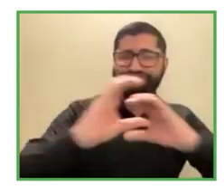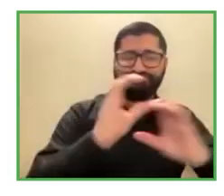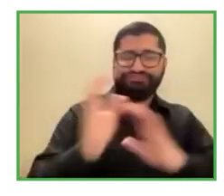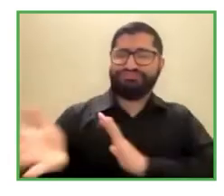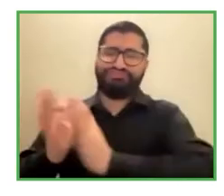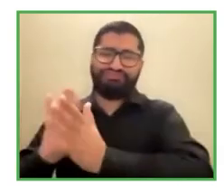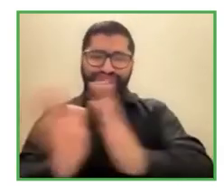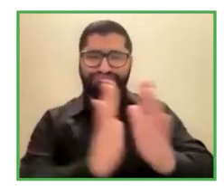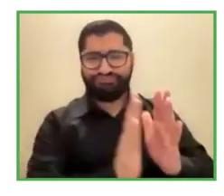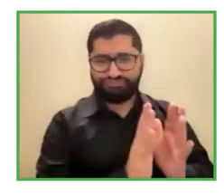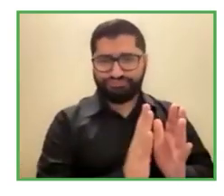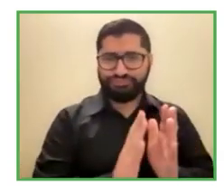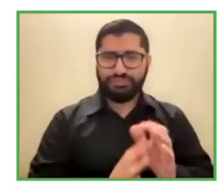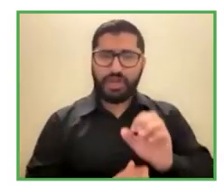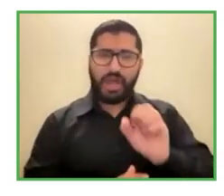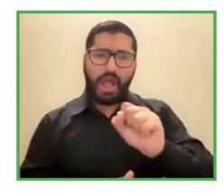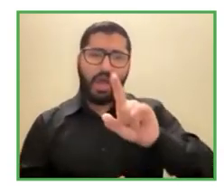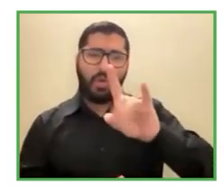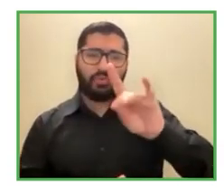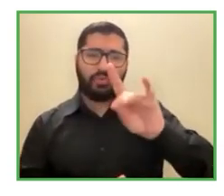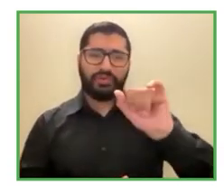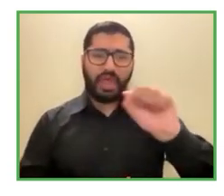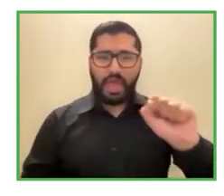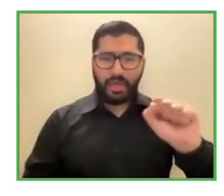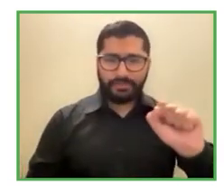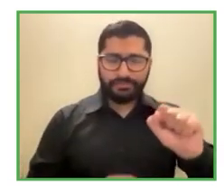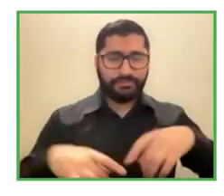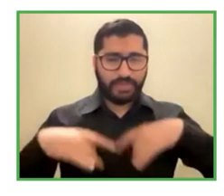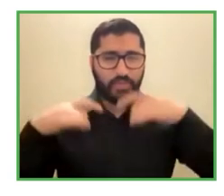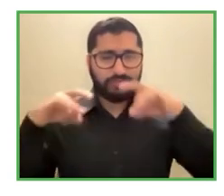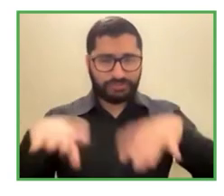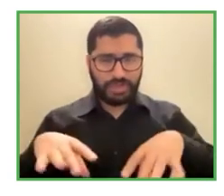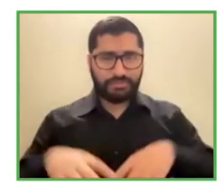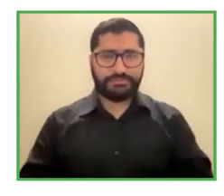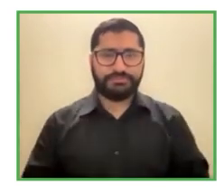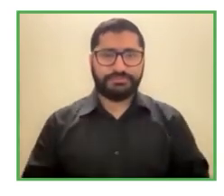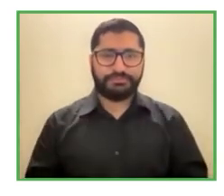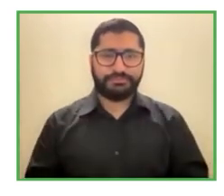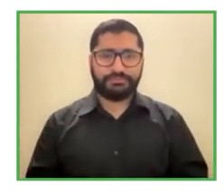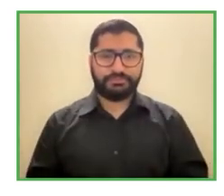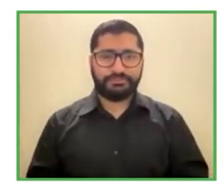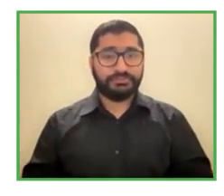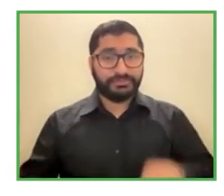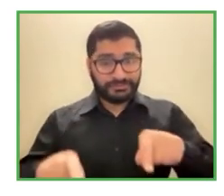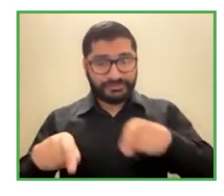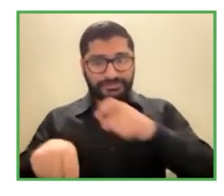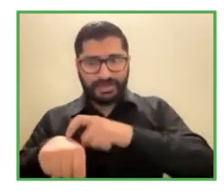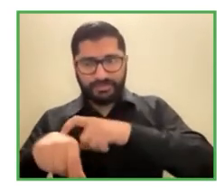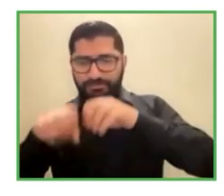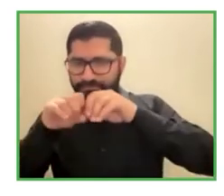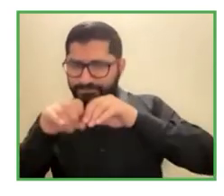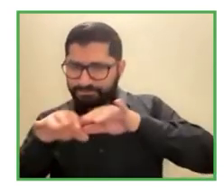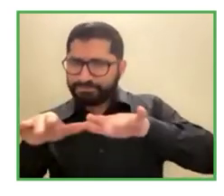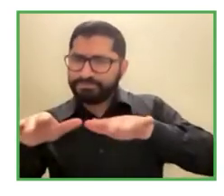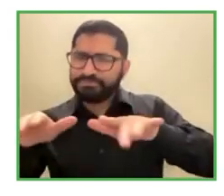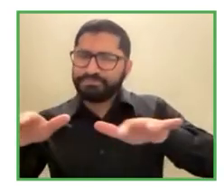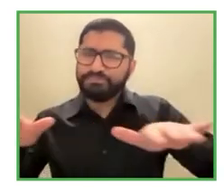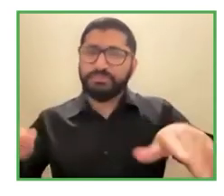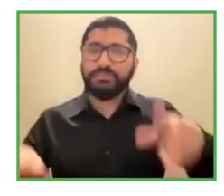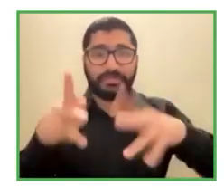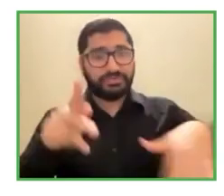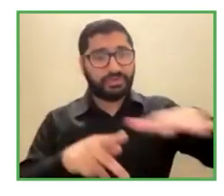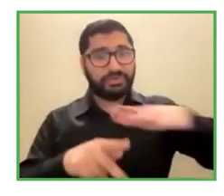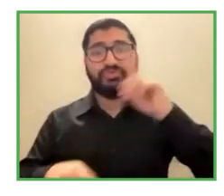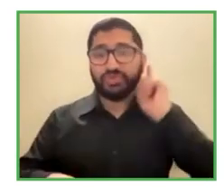así como se corrió la voz y más y más personas con sordera vinieron a visitarnos nosotros también